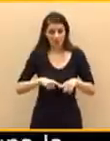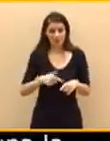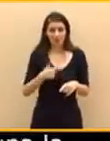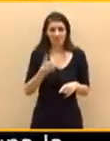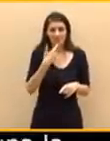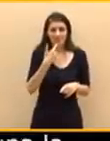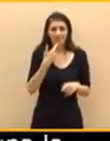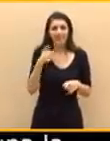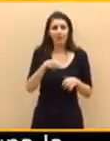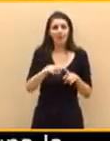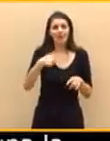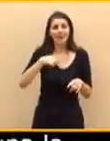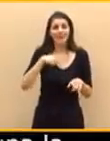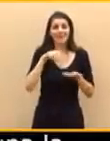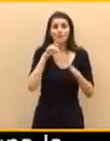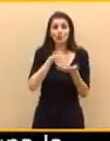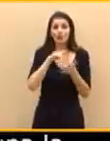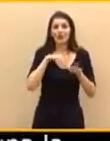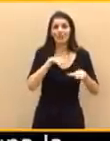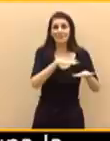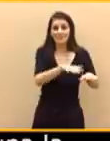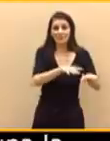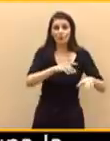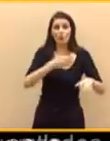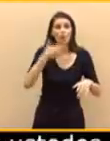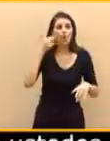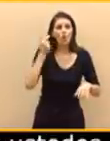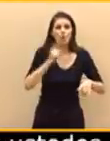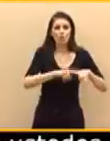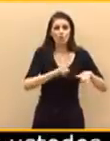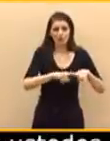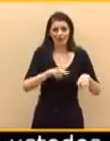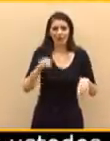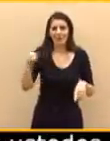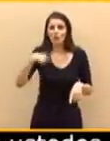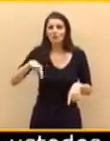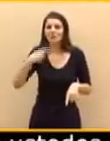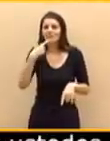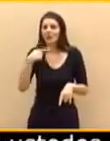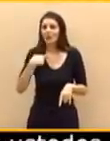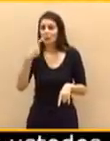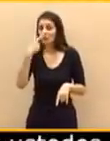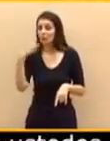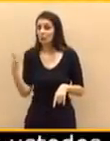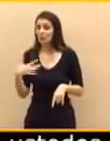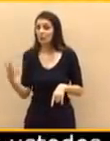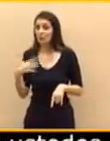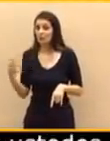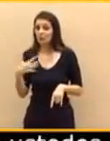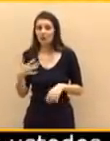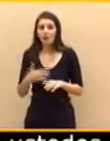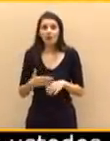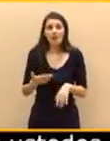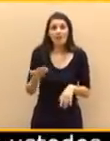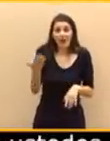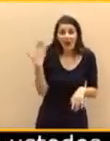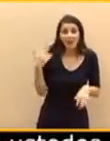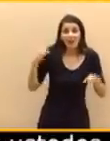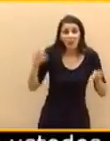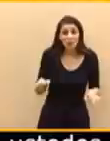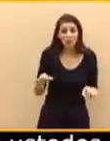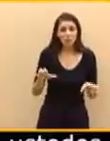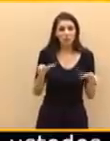este tipo. Y ayer le contestó el señor Maroto, España huele al 8M. Señorías del Partido Popular,